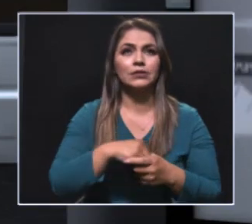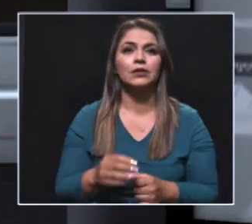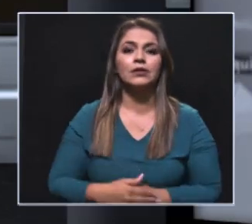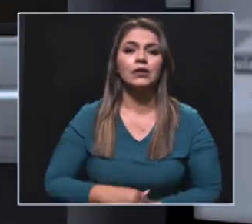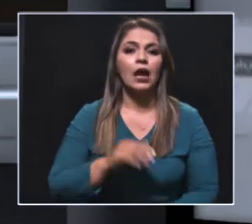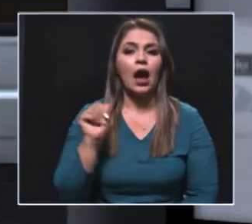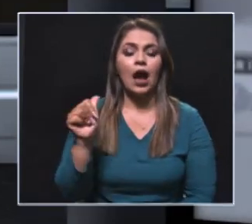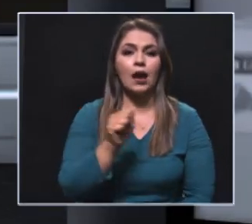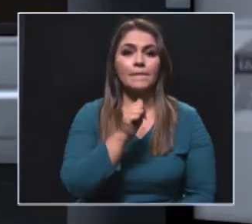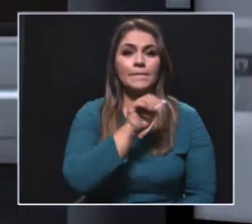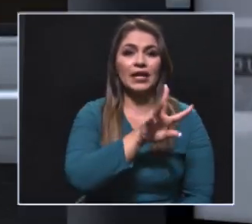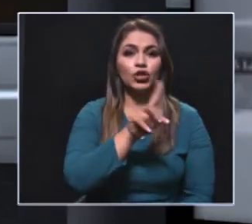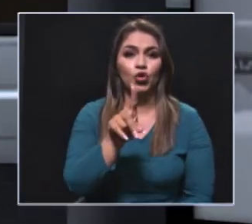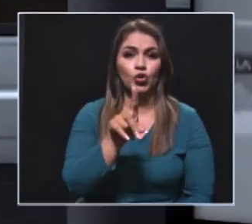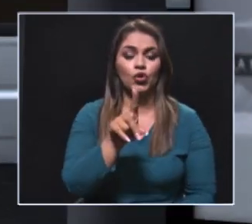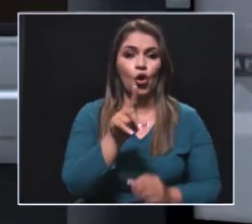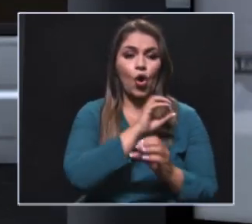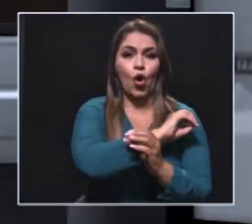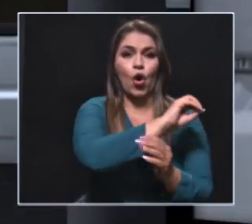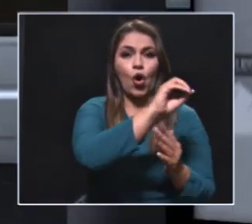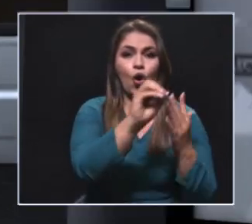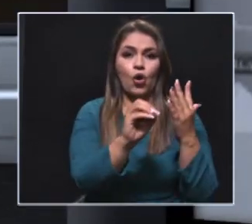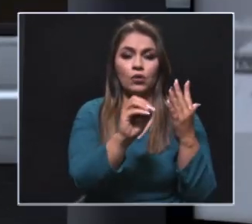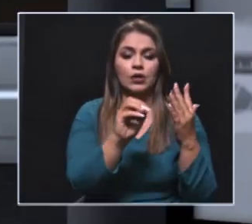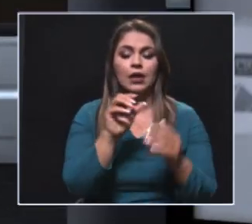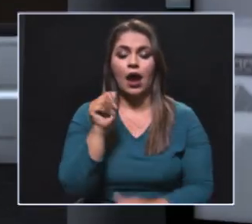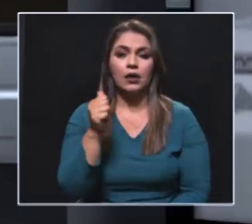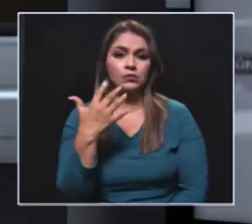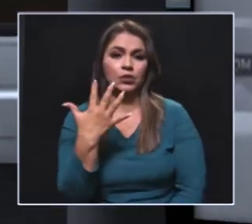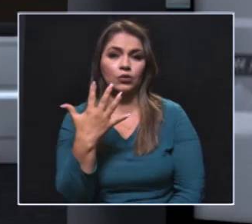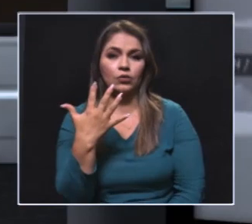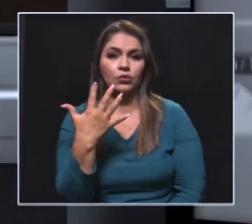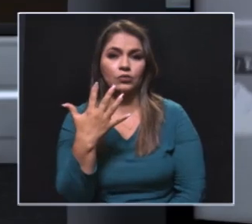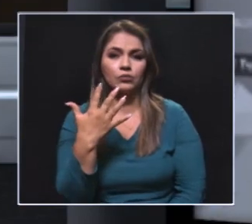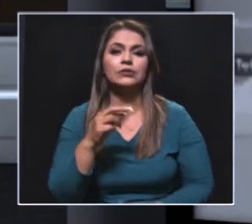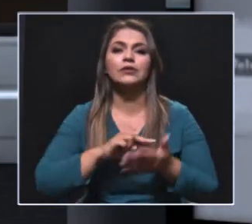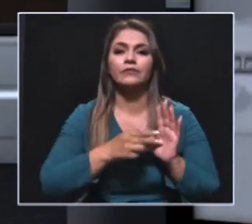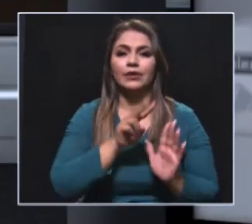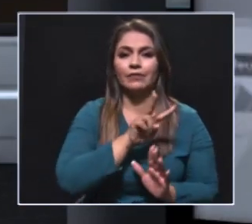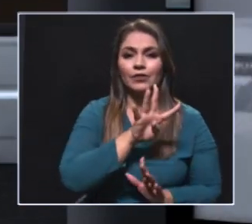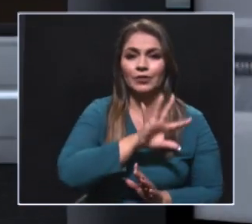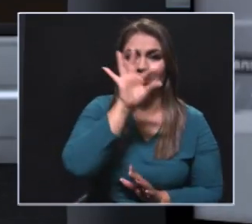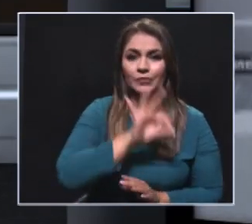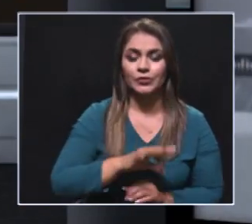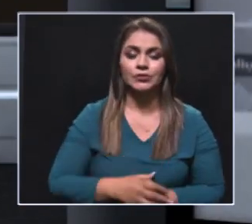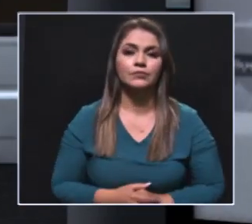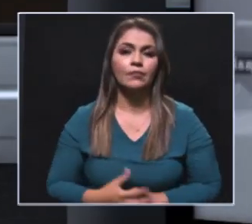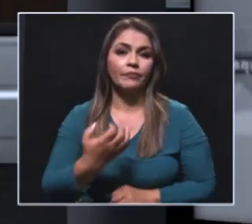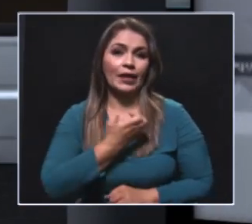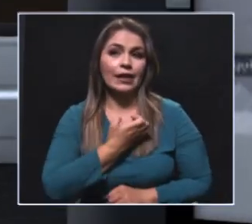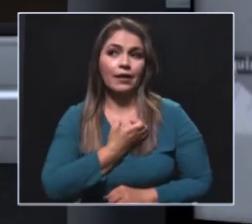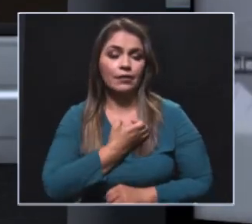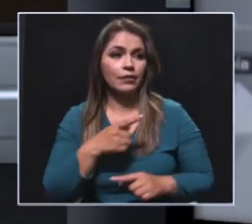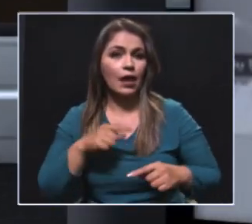5 de 21 concejales, es decir, solo el 24%. Y hablábamos de alcaldesa de Medellín, pues no se ha